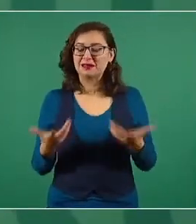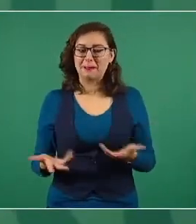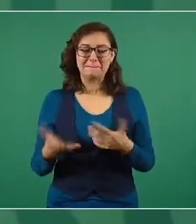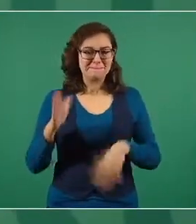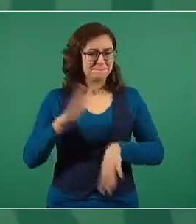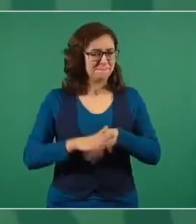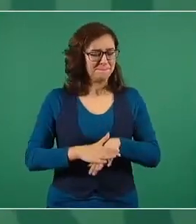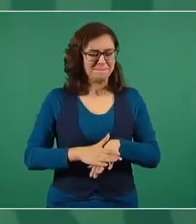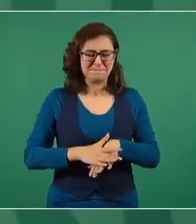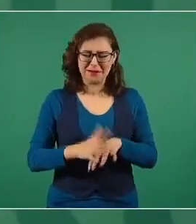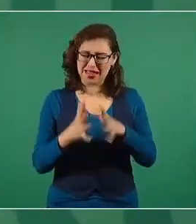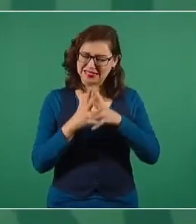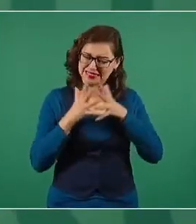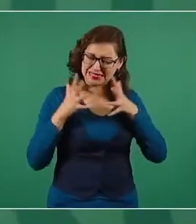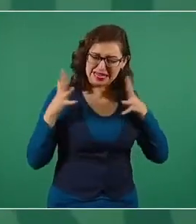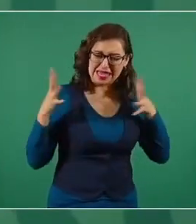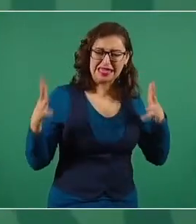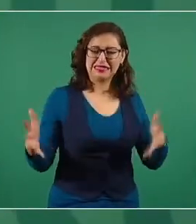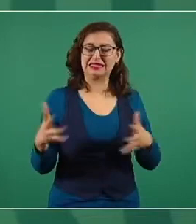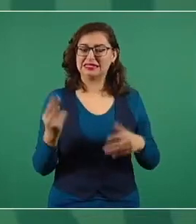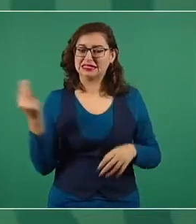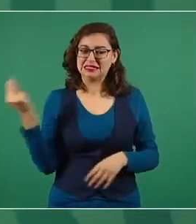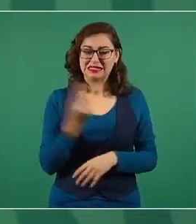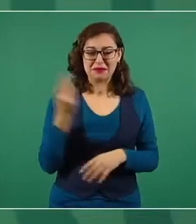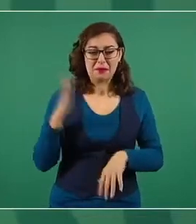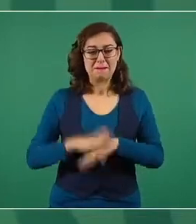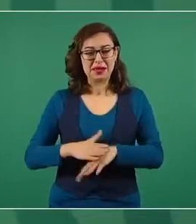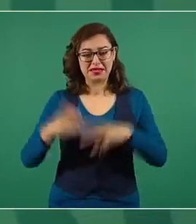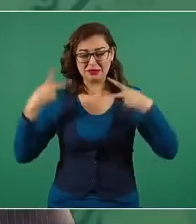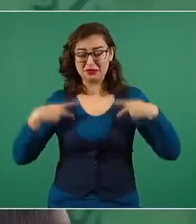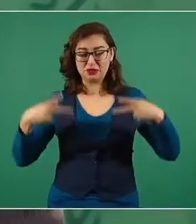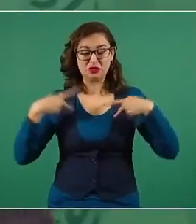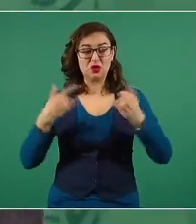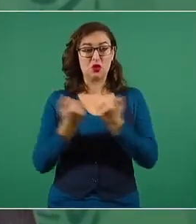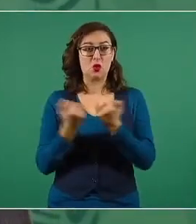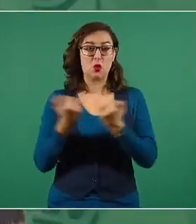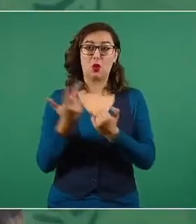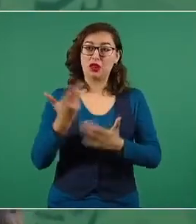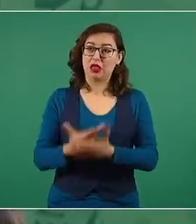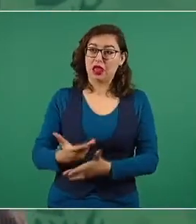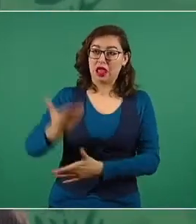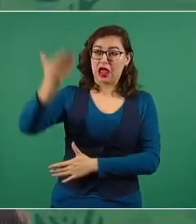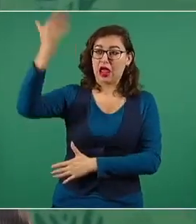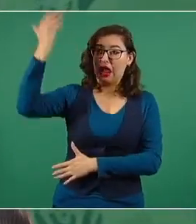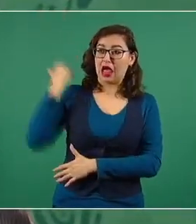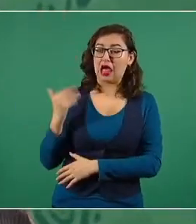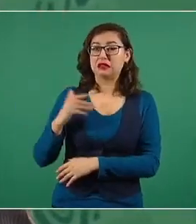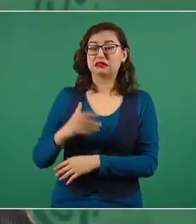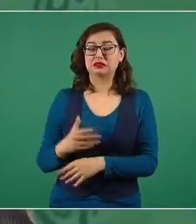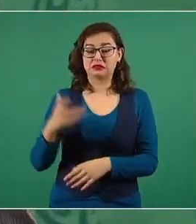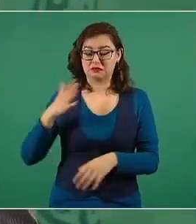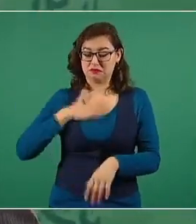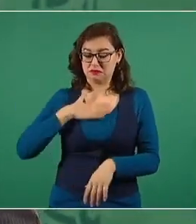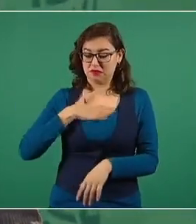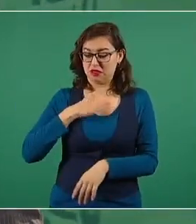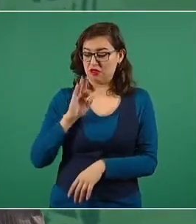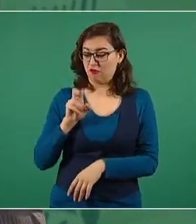manifestación como la del desafuero o como cuando el fraude del 2006,